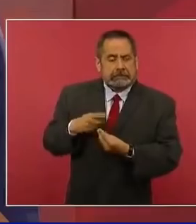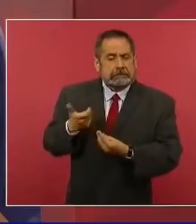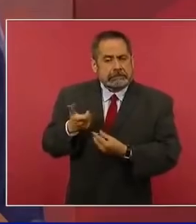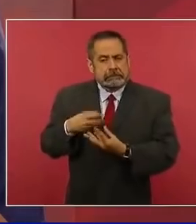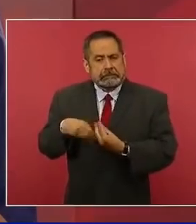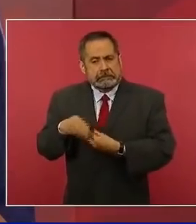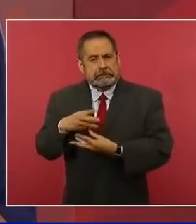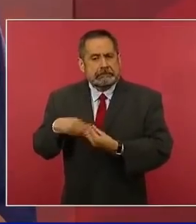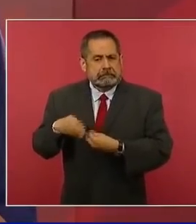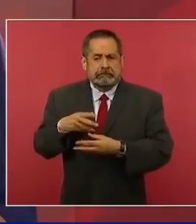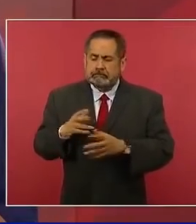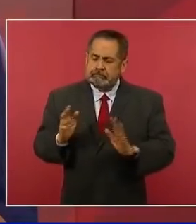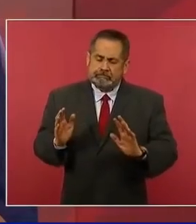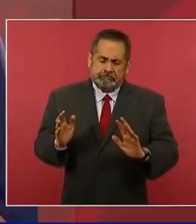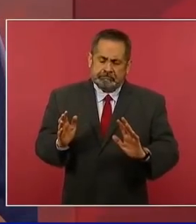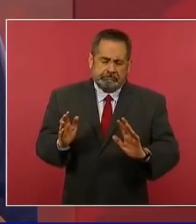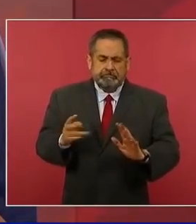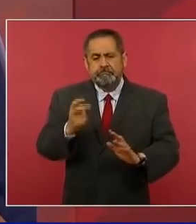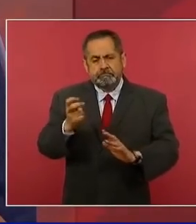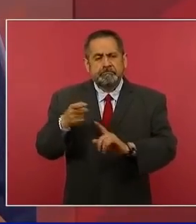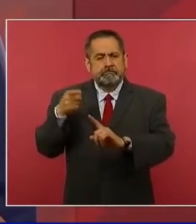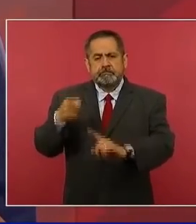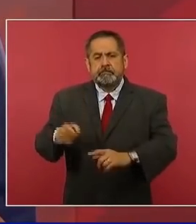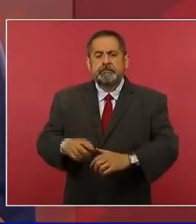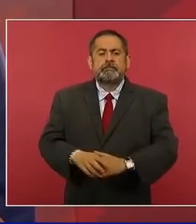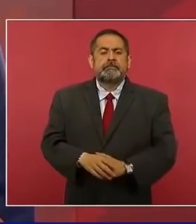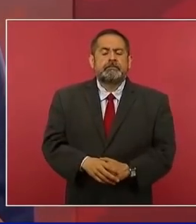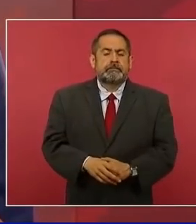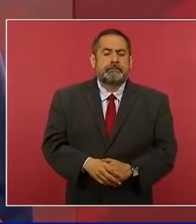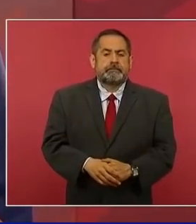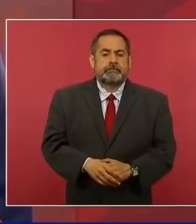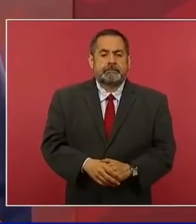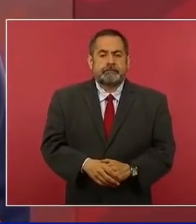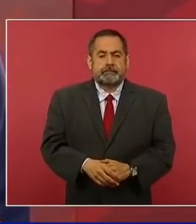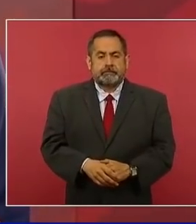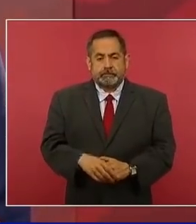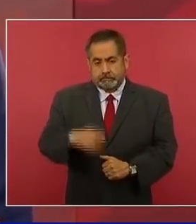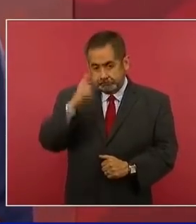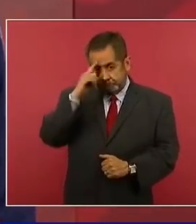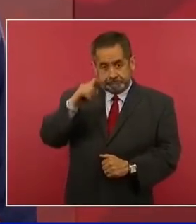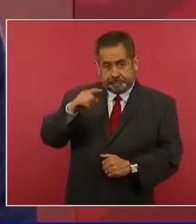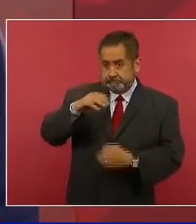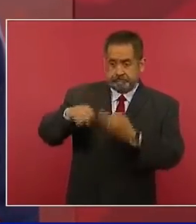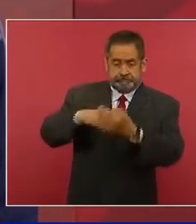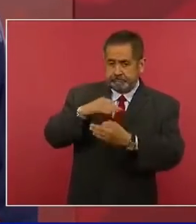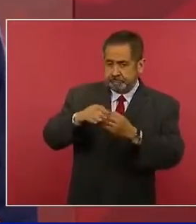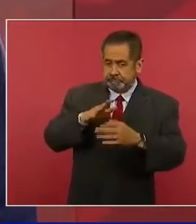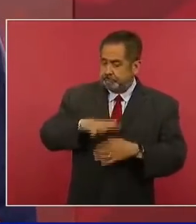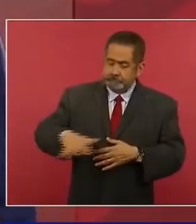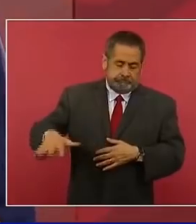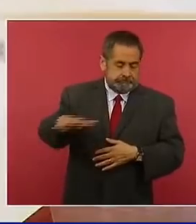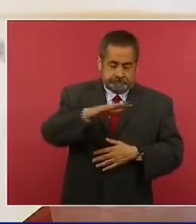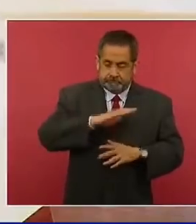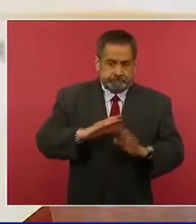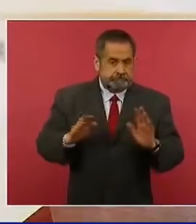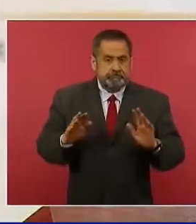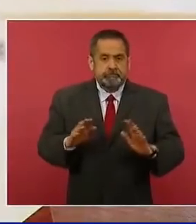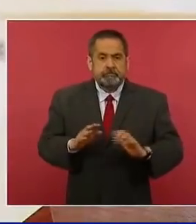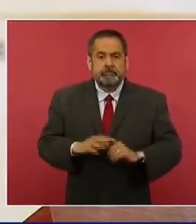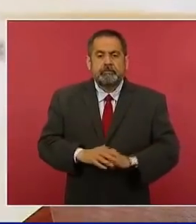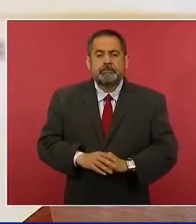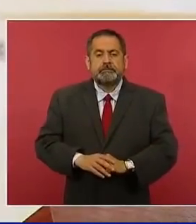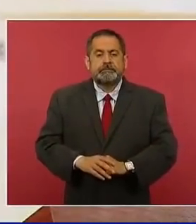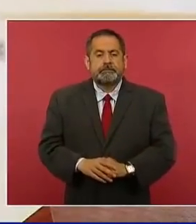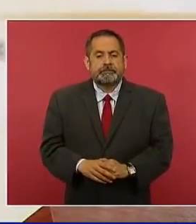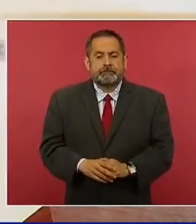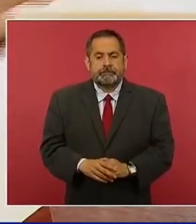es lo que vamos a llevar. En general, es a todos, a todos.